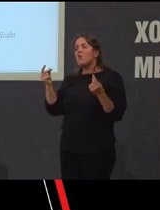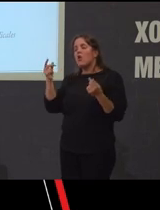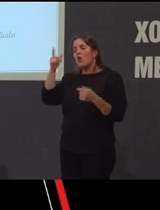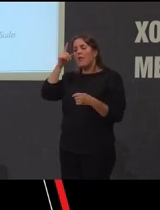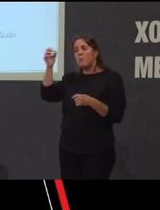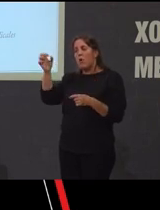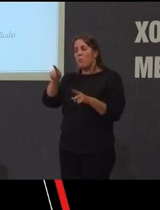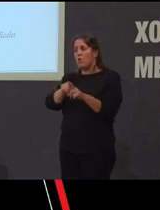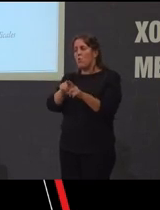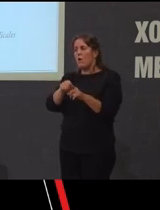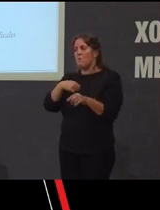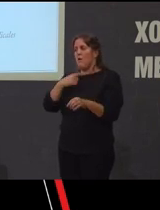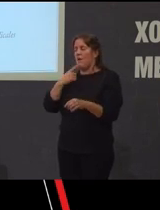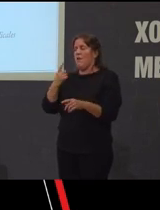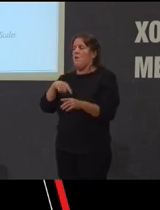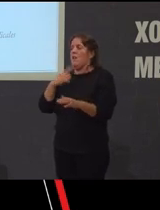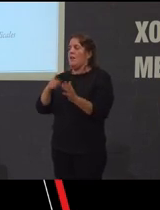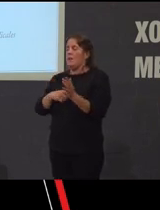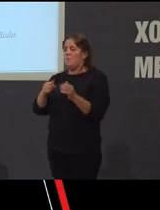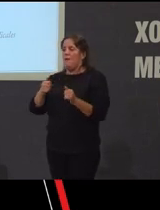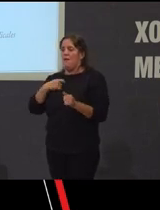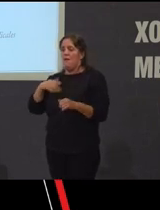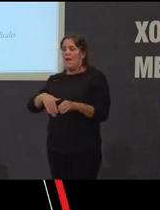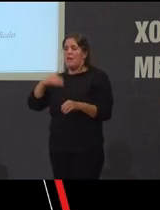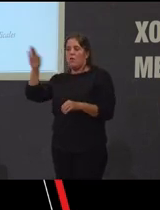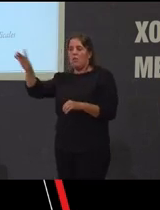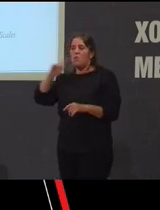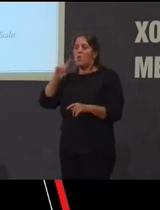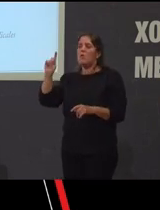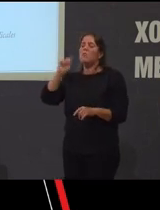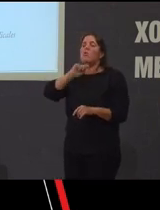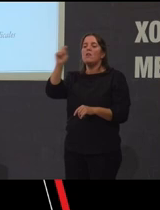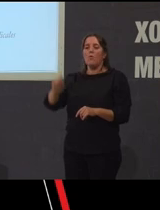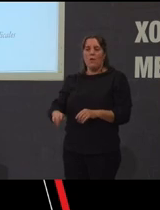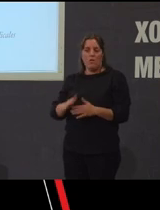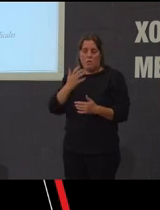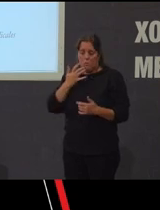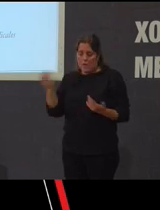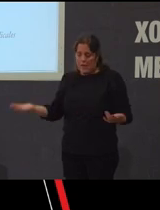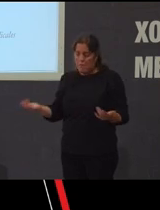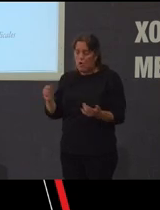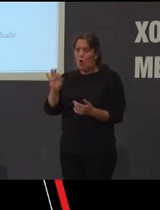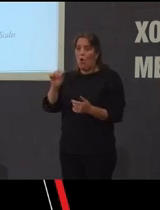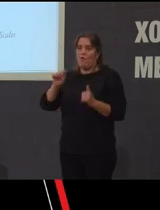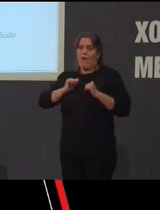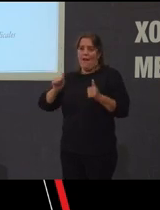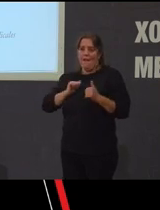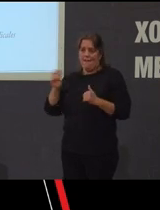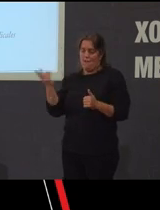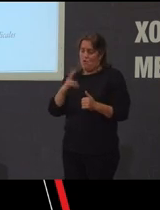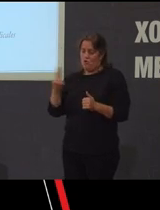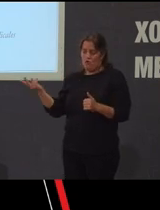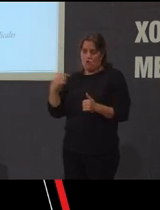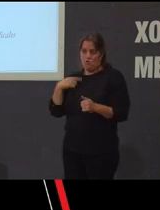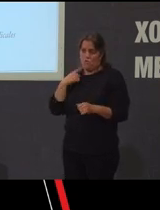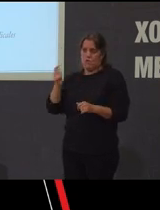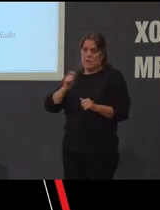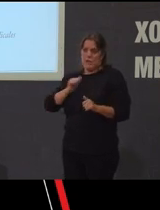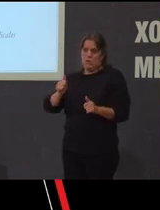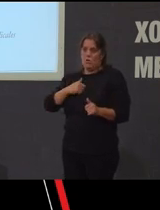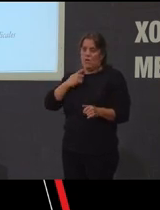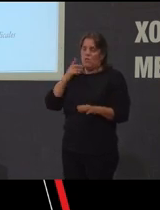para legitimar o caudillo en procesos como por exemplo inauguracións o caudillo afraga inaugurando paradores